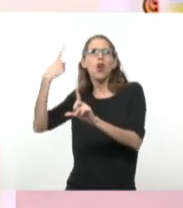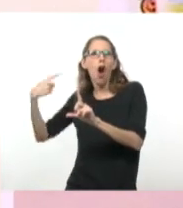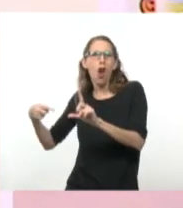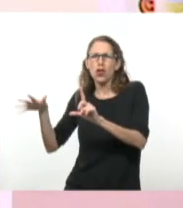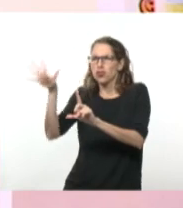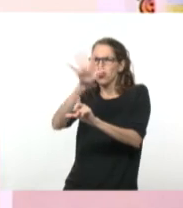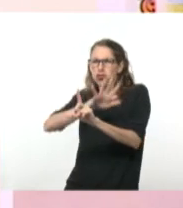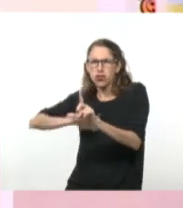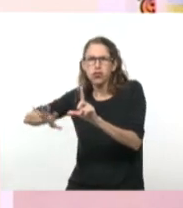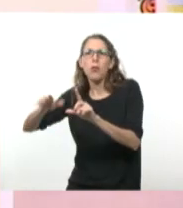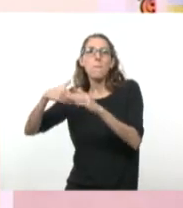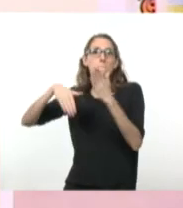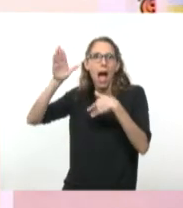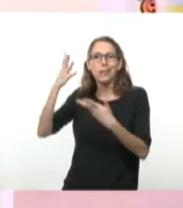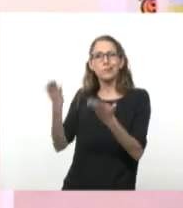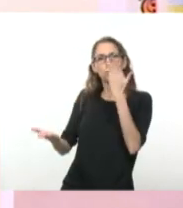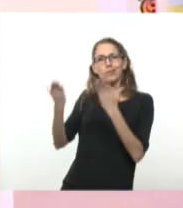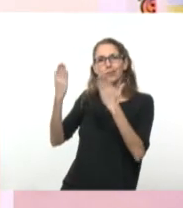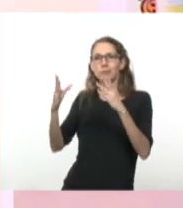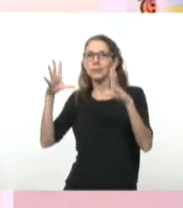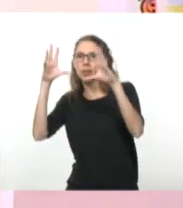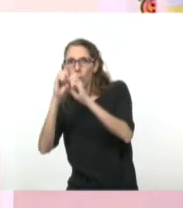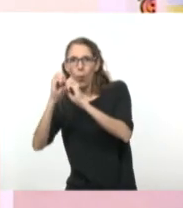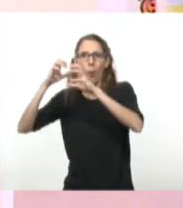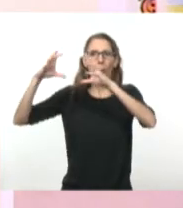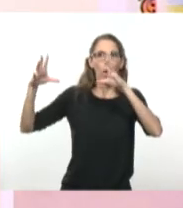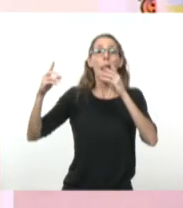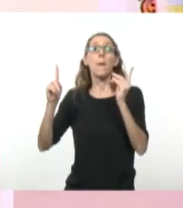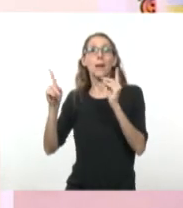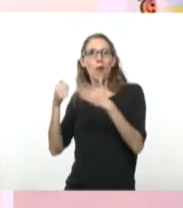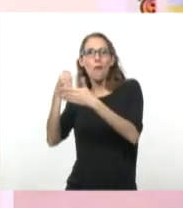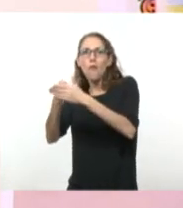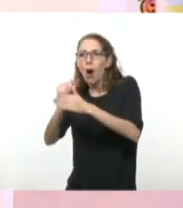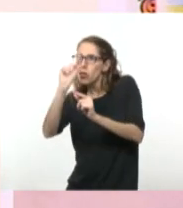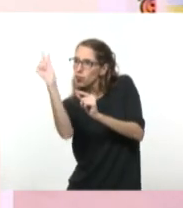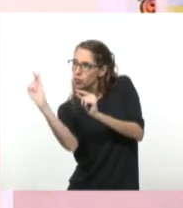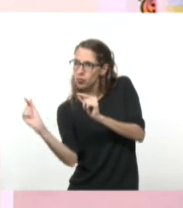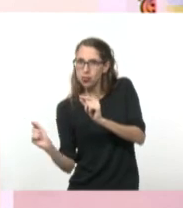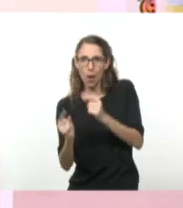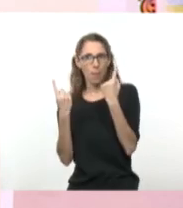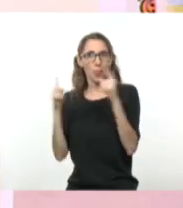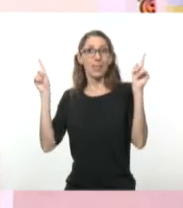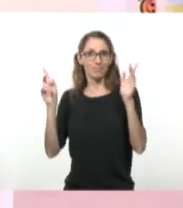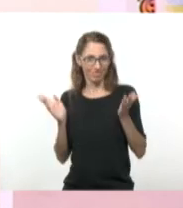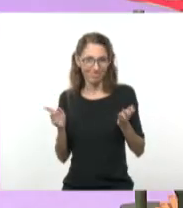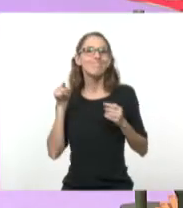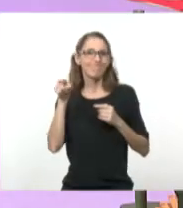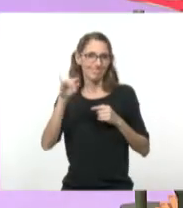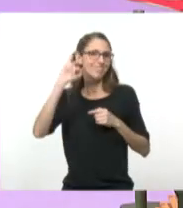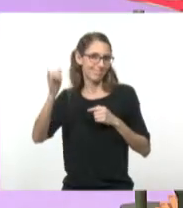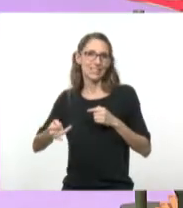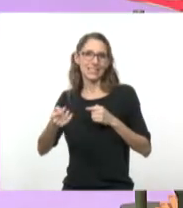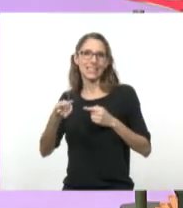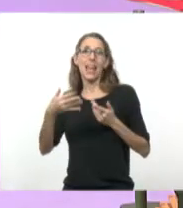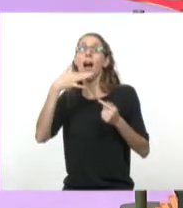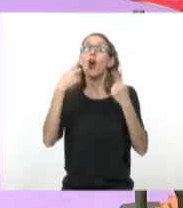claro oscuro con este gran contraste con el fondo. Perfecto. Entonces, acá es un buen ejemplo de cómo se suma